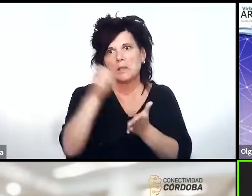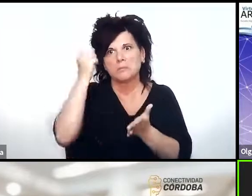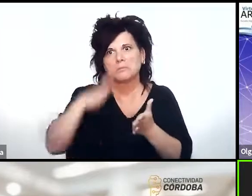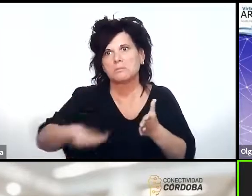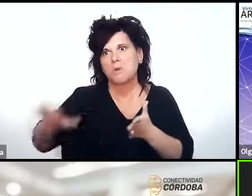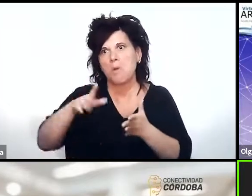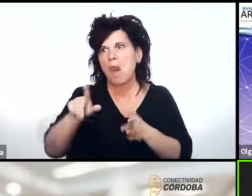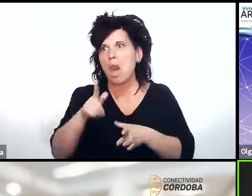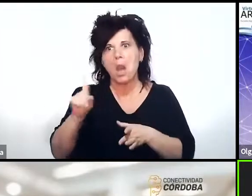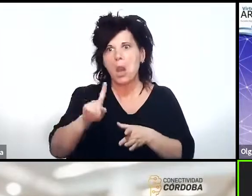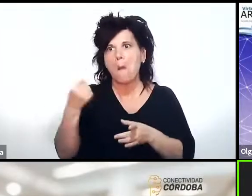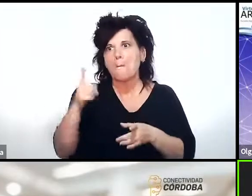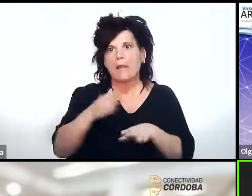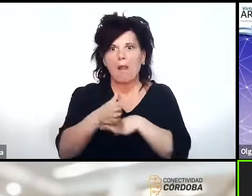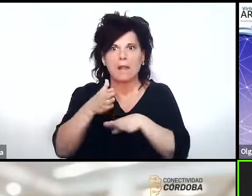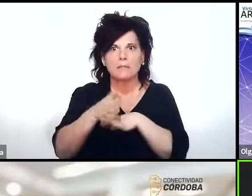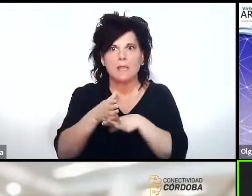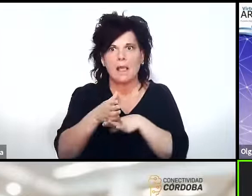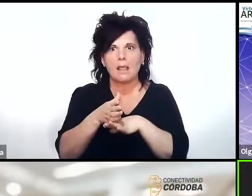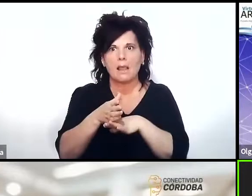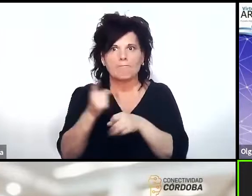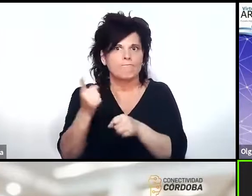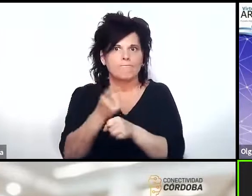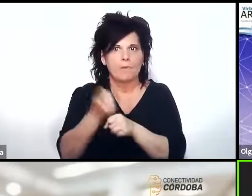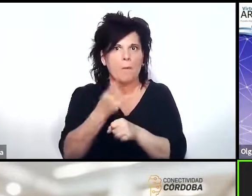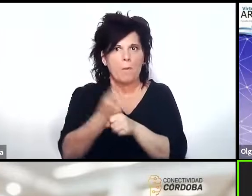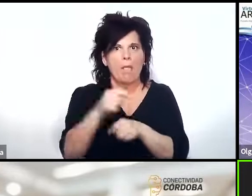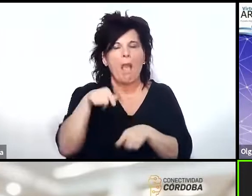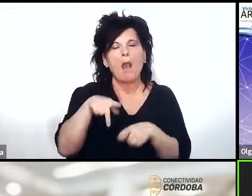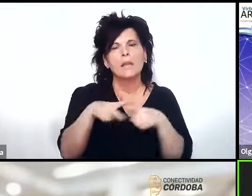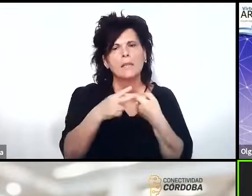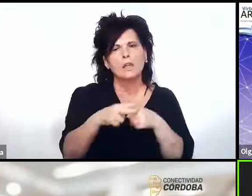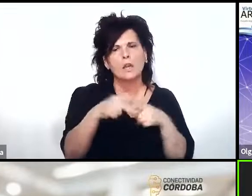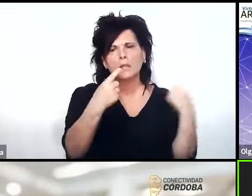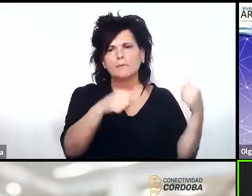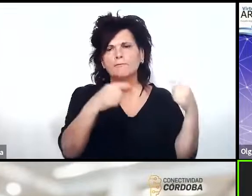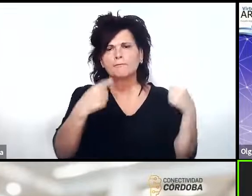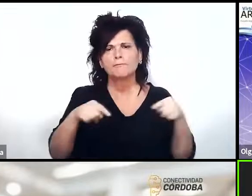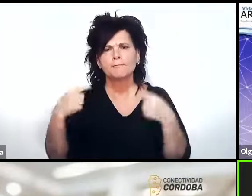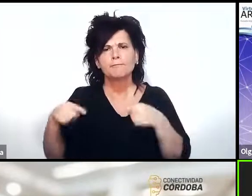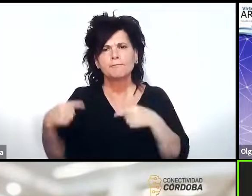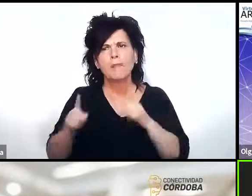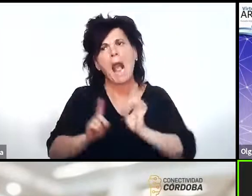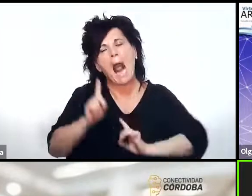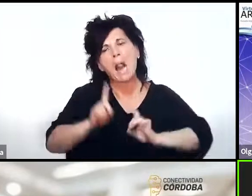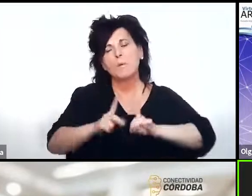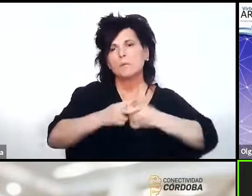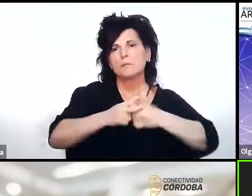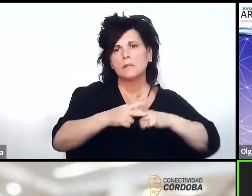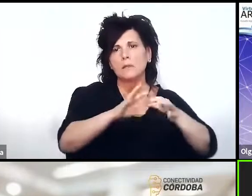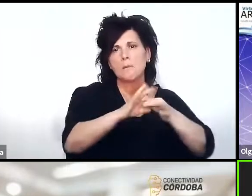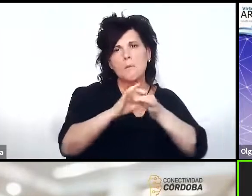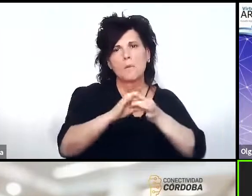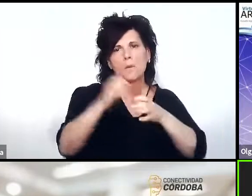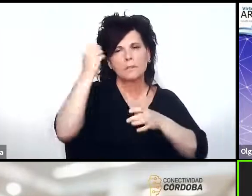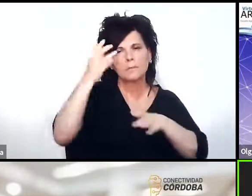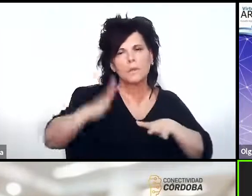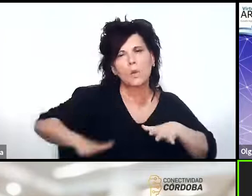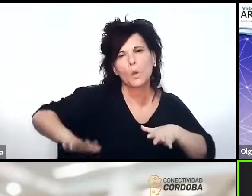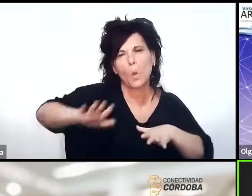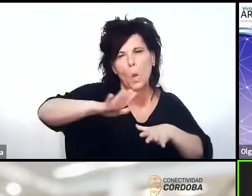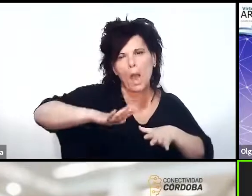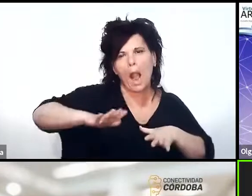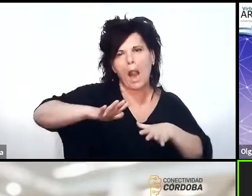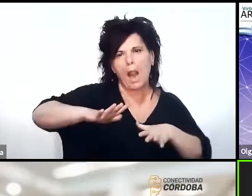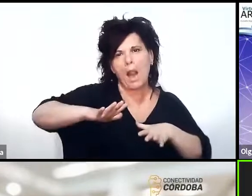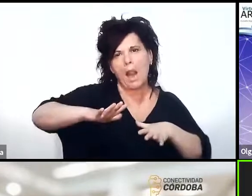sentido se está trabajando en distintas tecnologías algunas tecnologías tienen que ver con la ruralidad desde el punto de vista